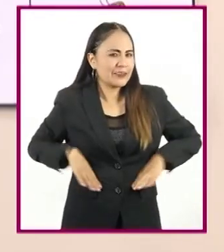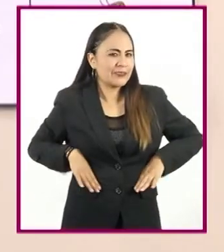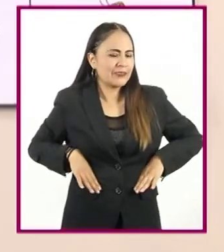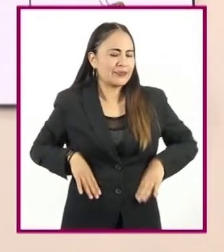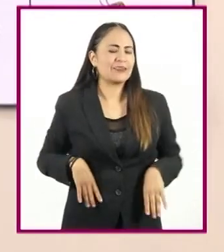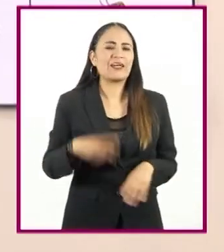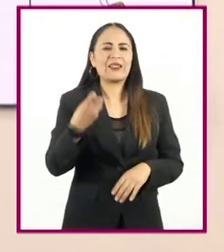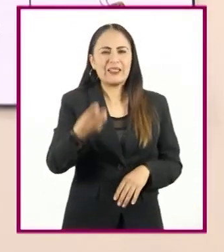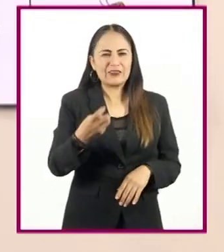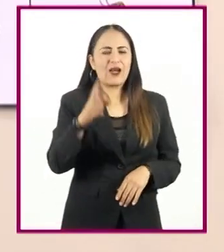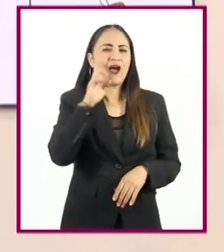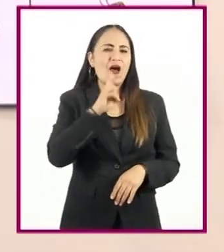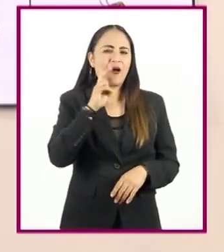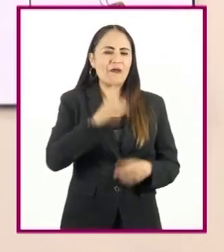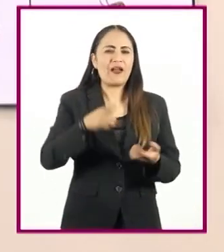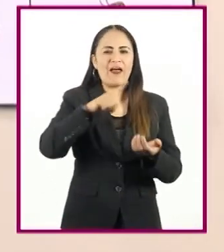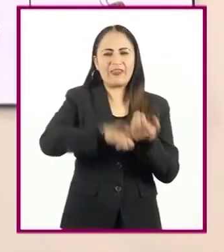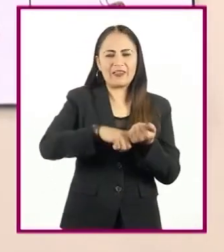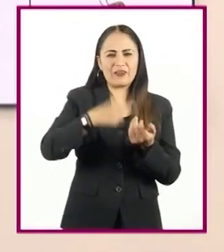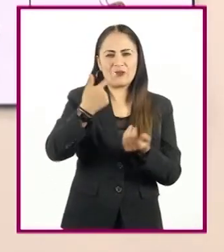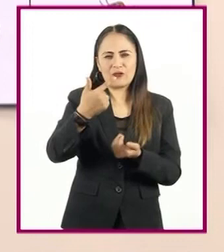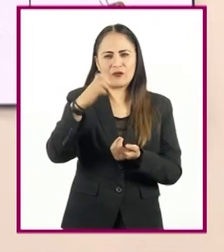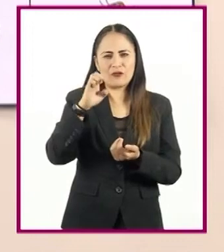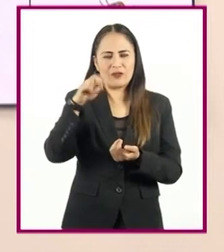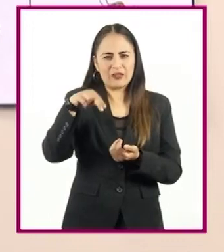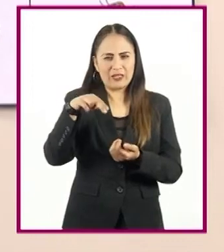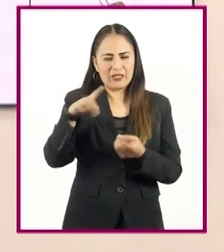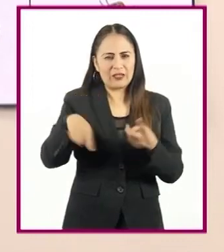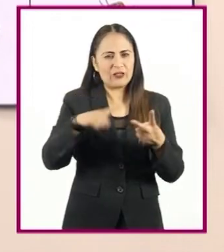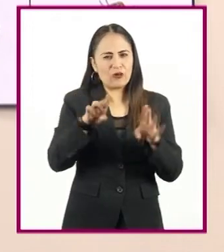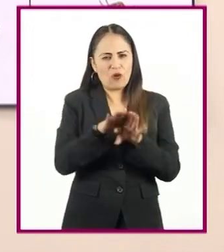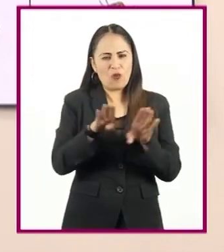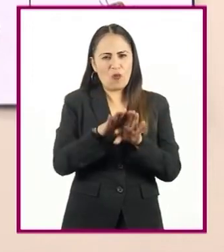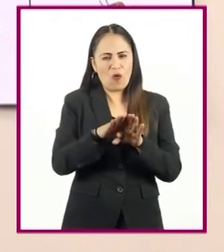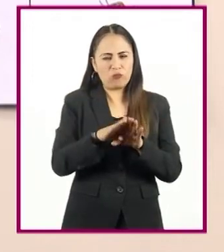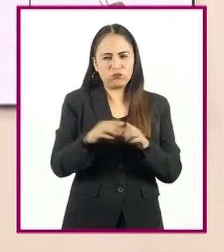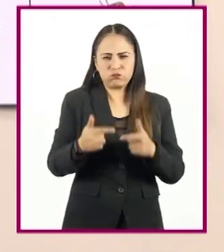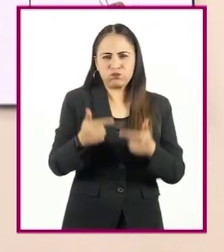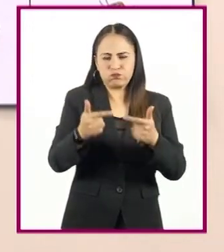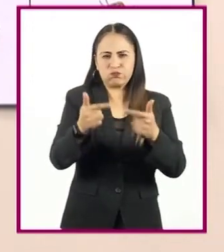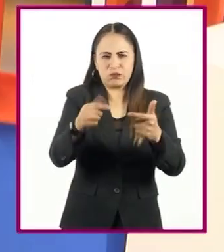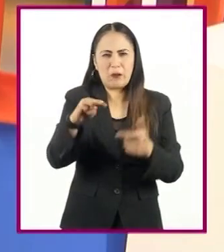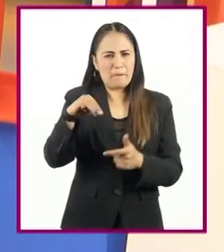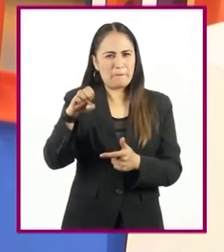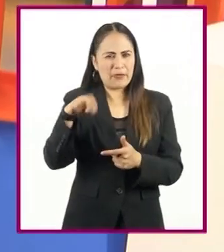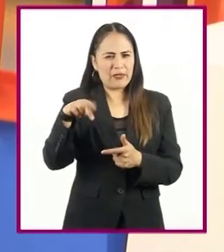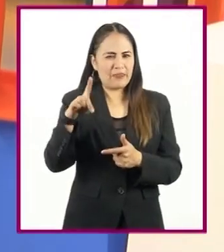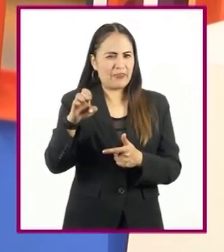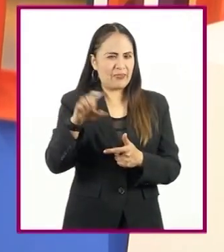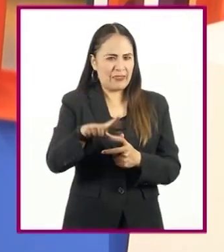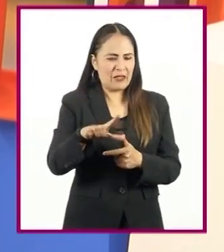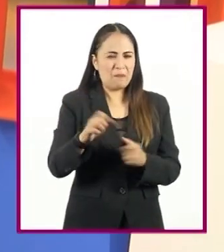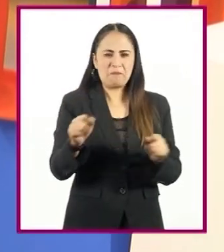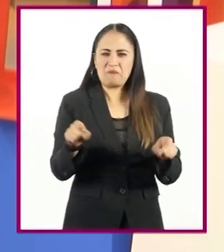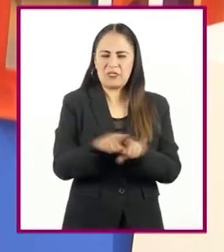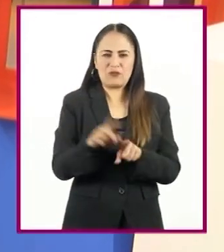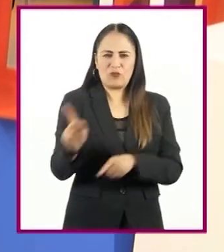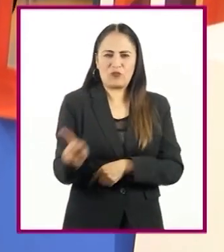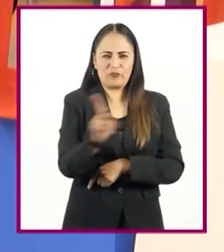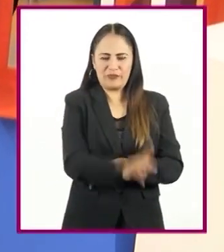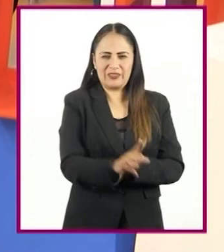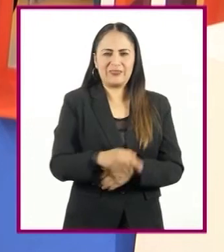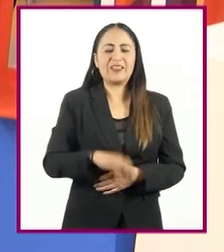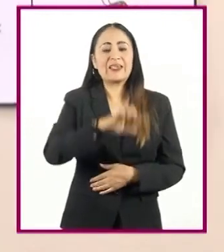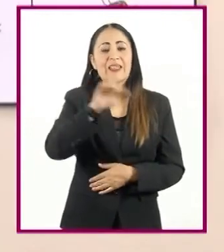así comprobar cómo el fenotipo y genotipo se presenta de la misma manera que le sucedió a Gregor Mendel. Después de la